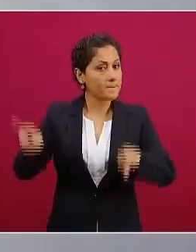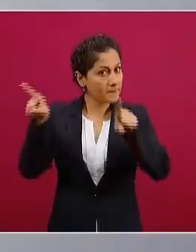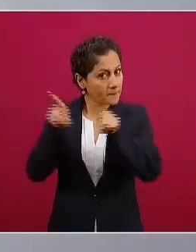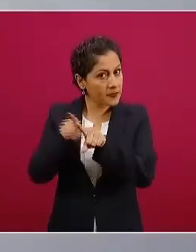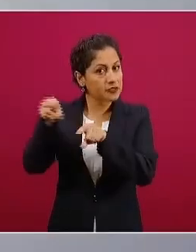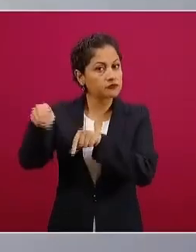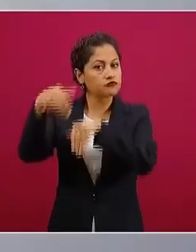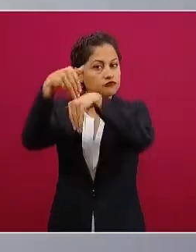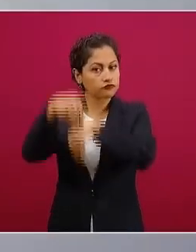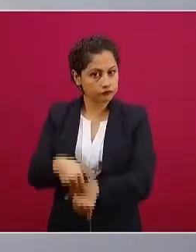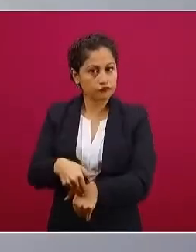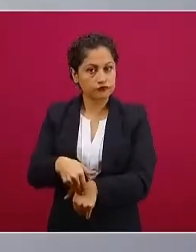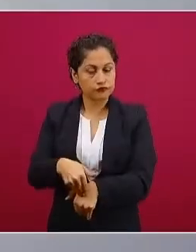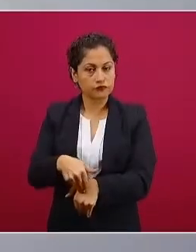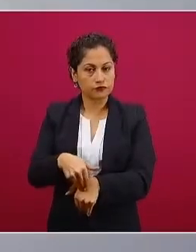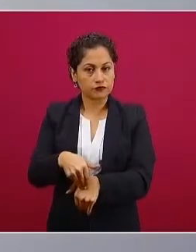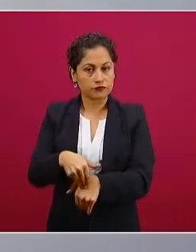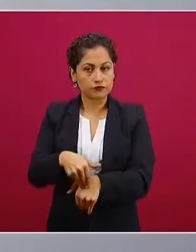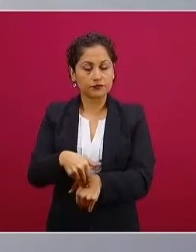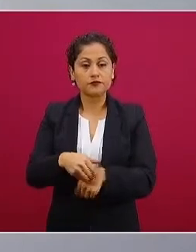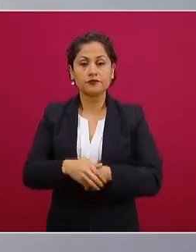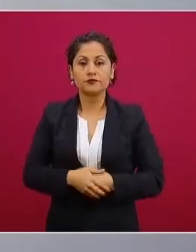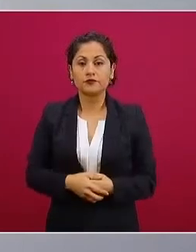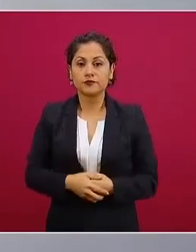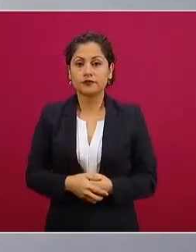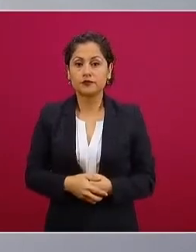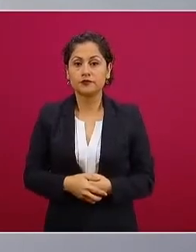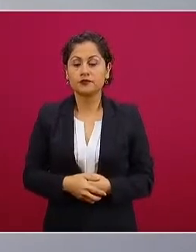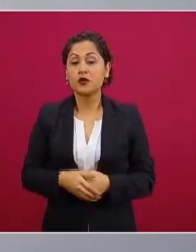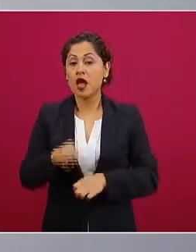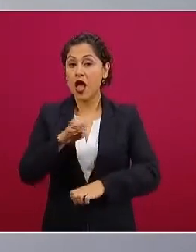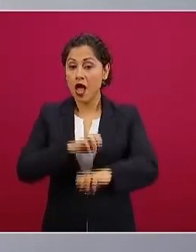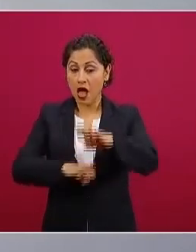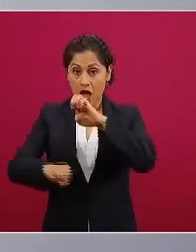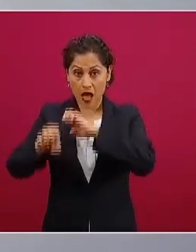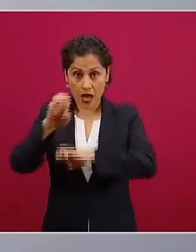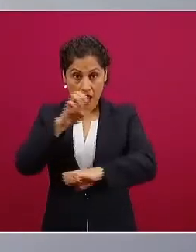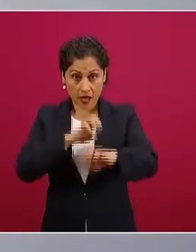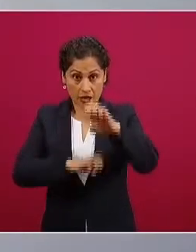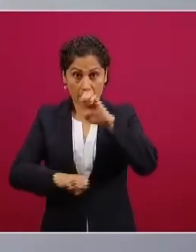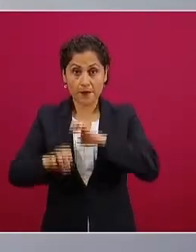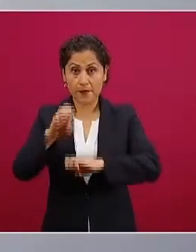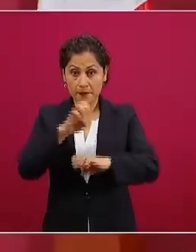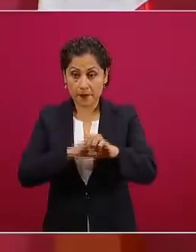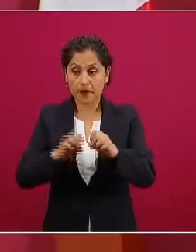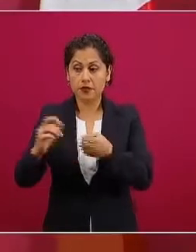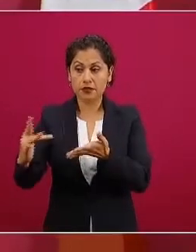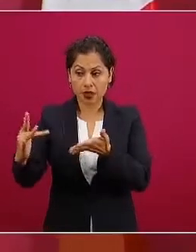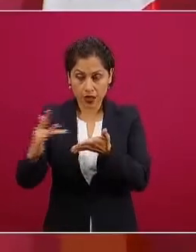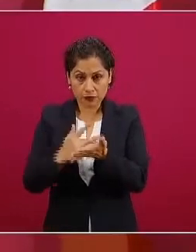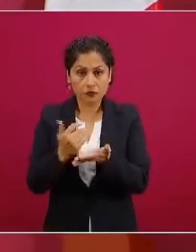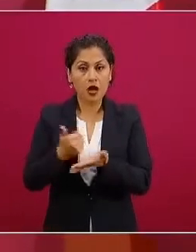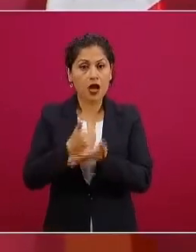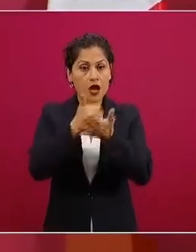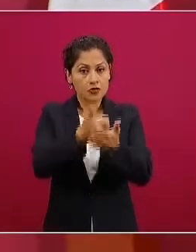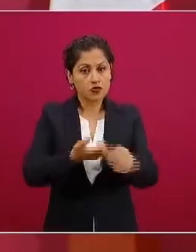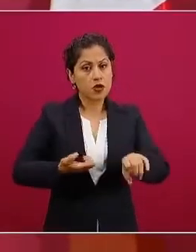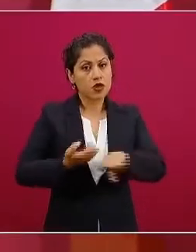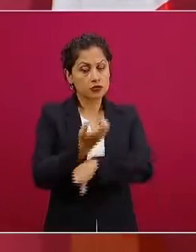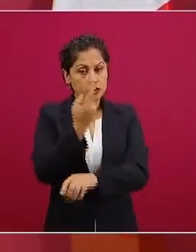órganos desconcentrados, empresas de participación estatal mayoritaria